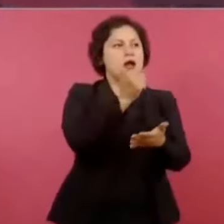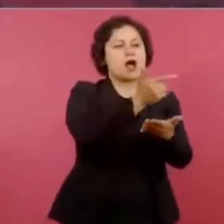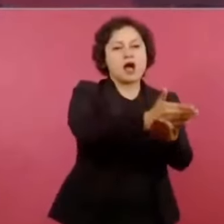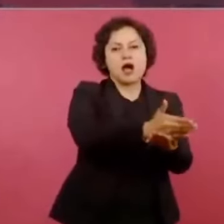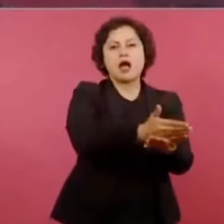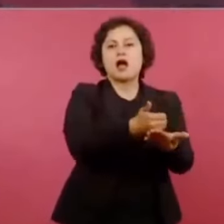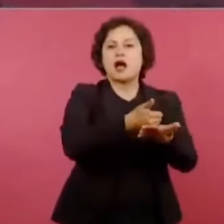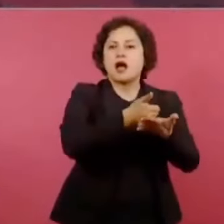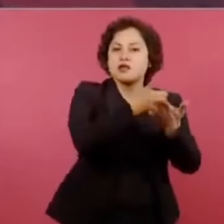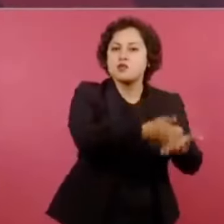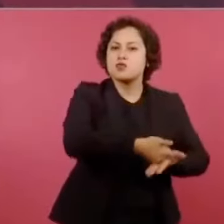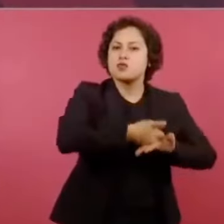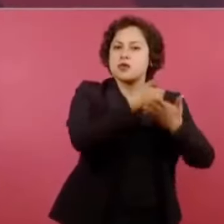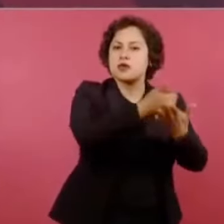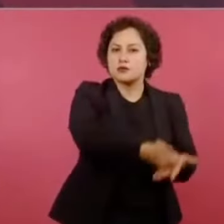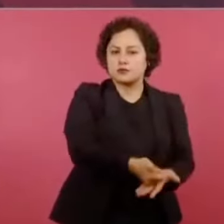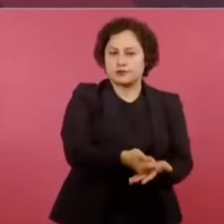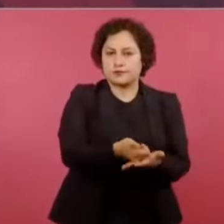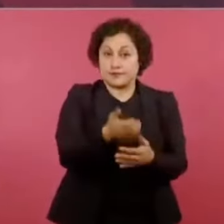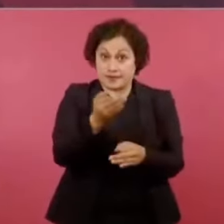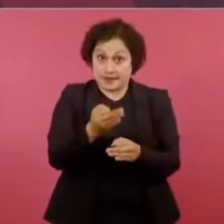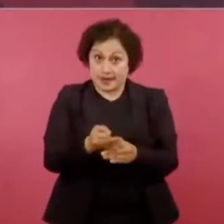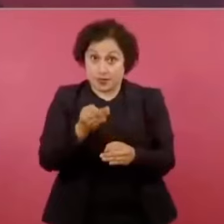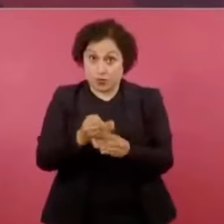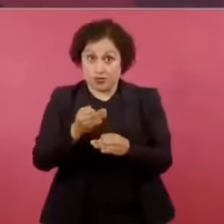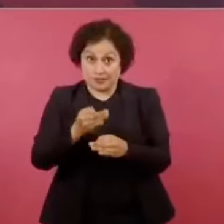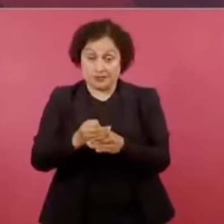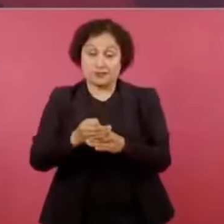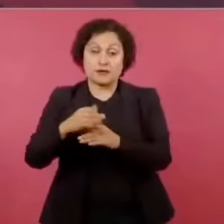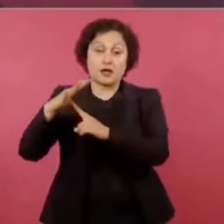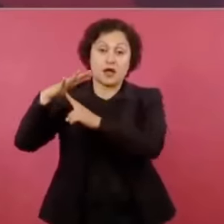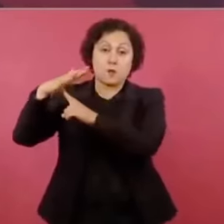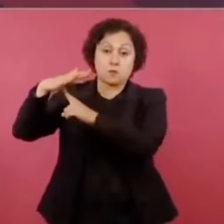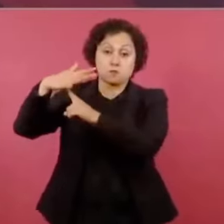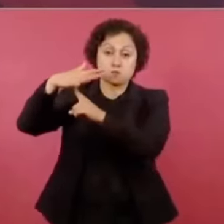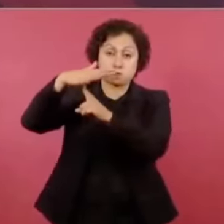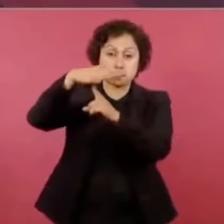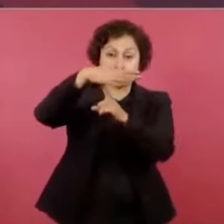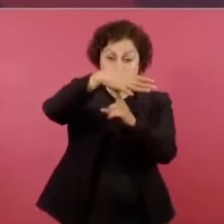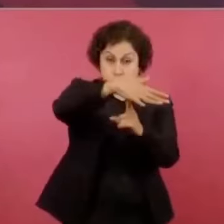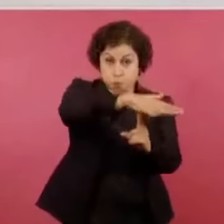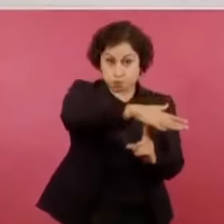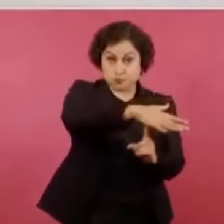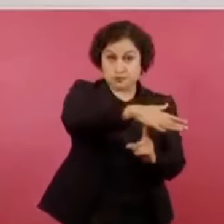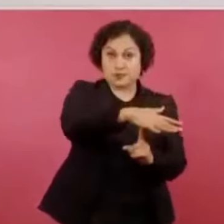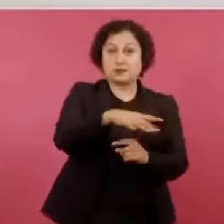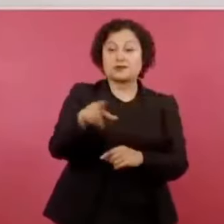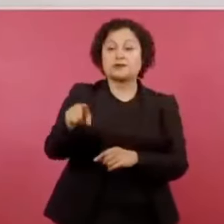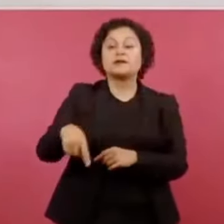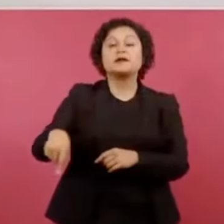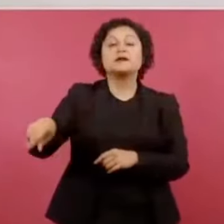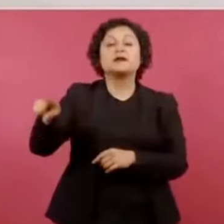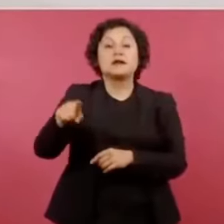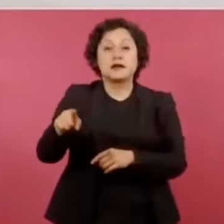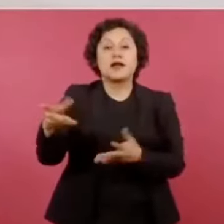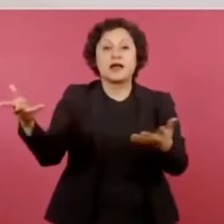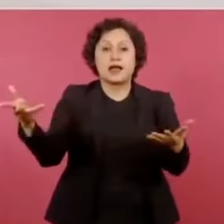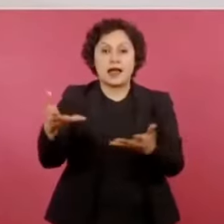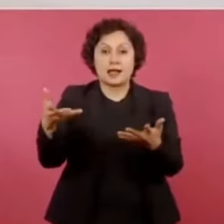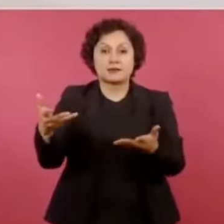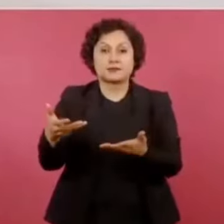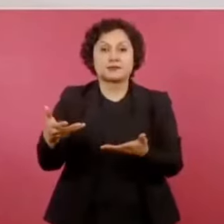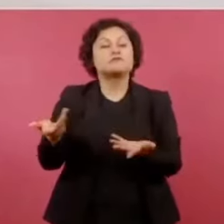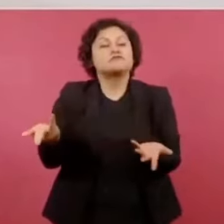helicópteros que están apagando fuego